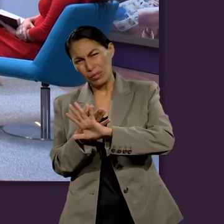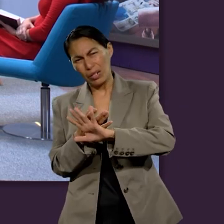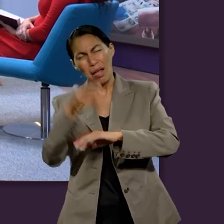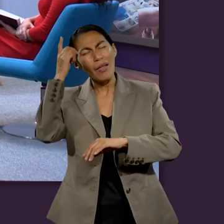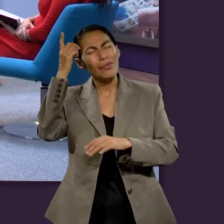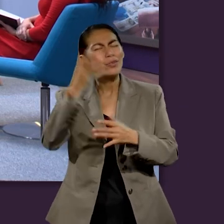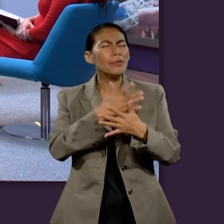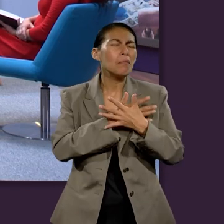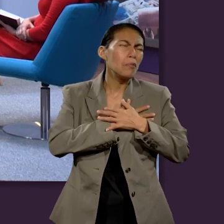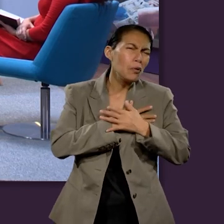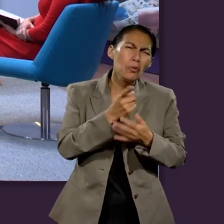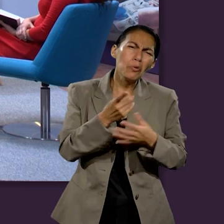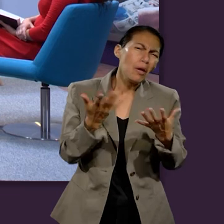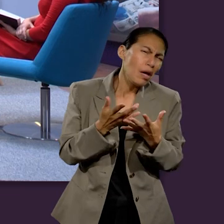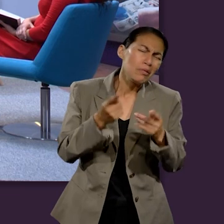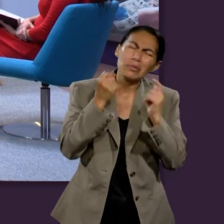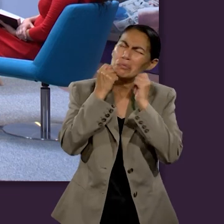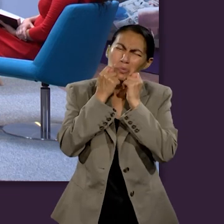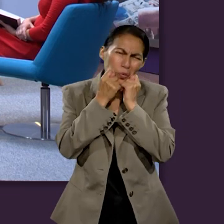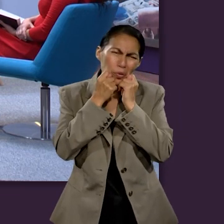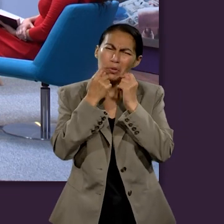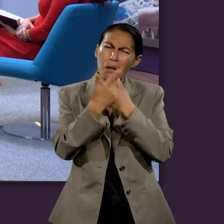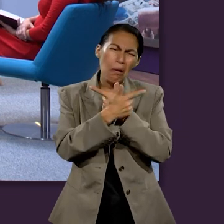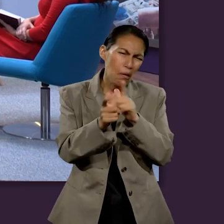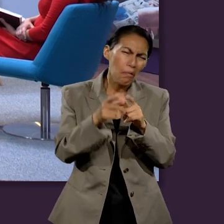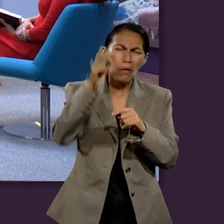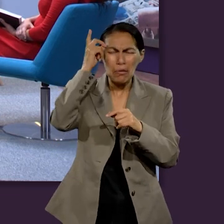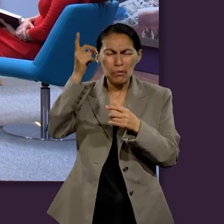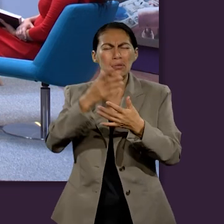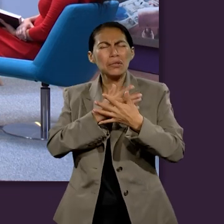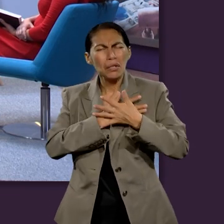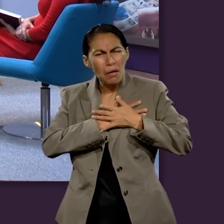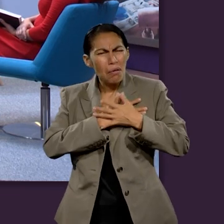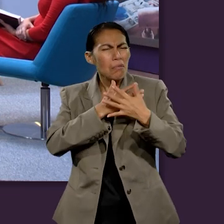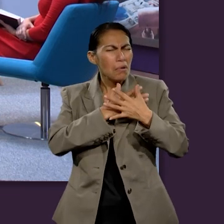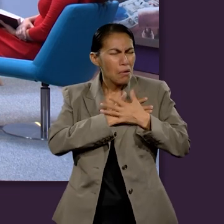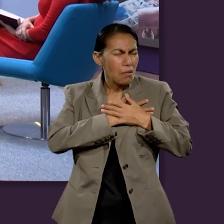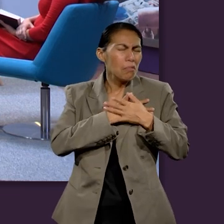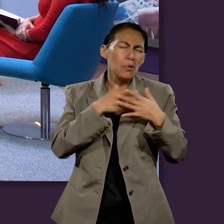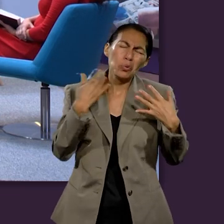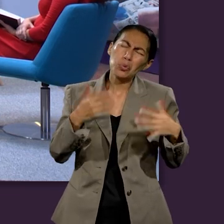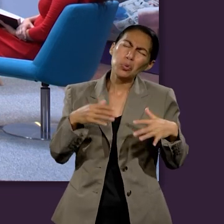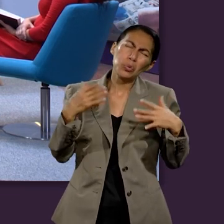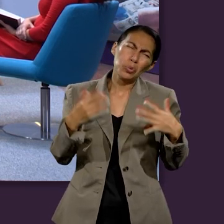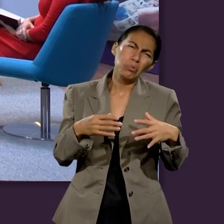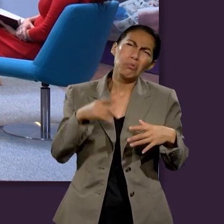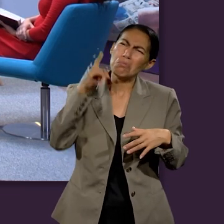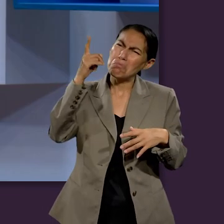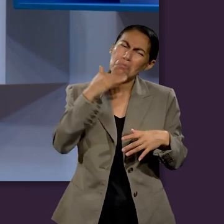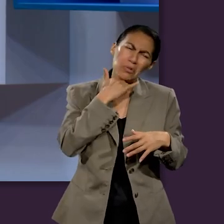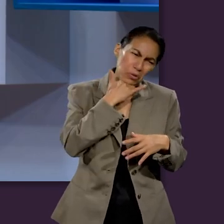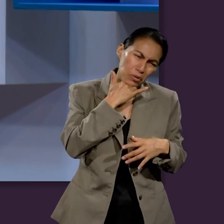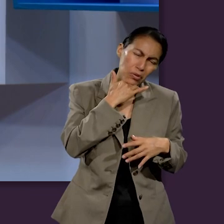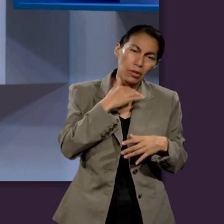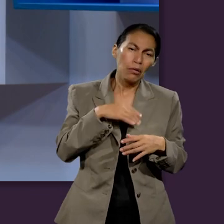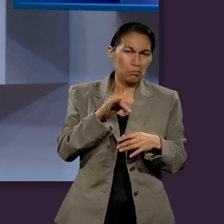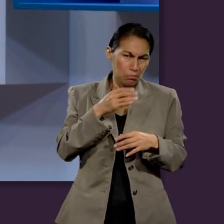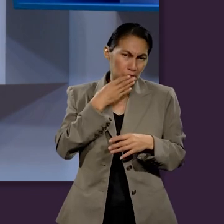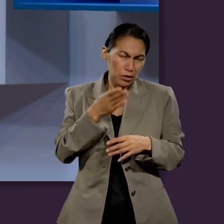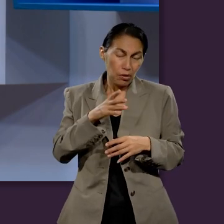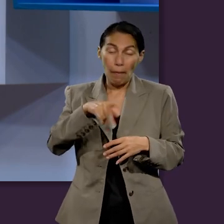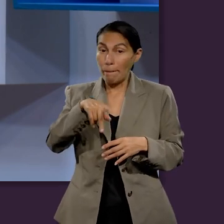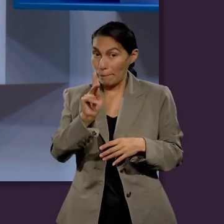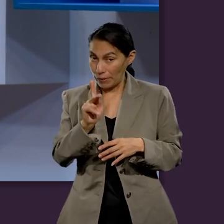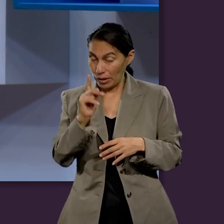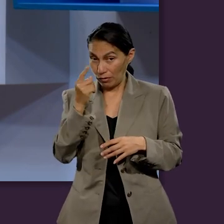Dios es amor, a pesar de lo que tú hagas, Dios te ama. Bueno, es así, pero hay consecuencias, ¿verdad? El Señor no está